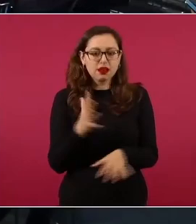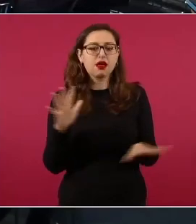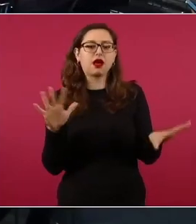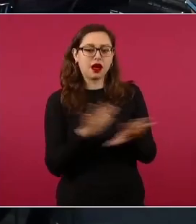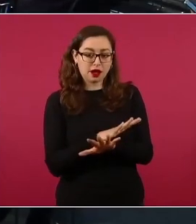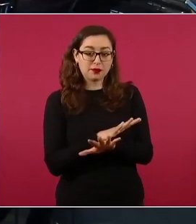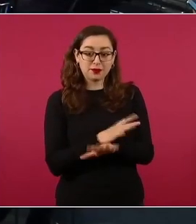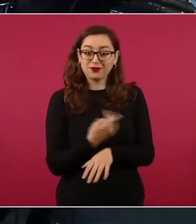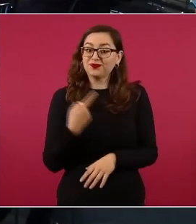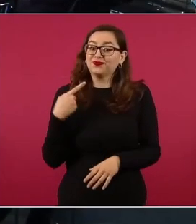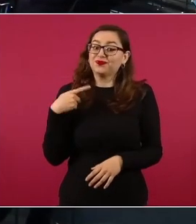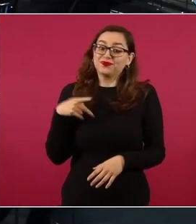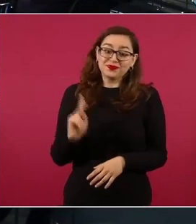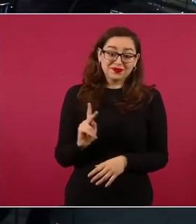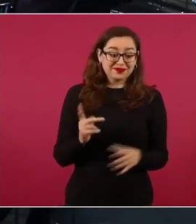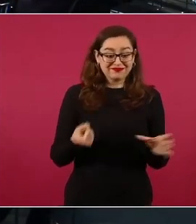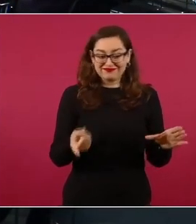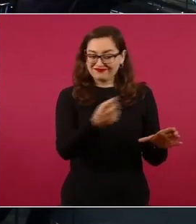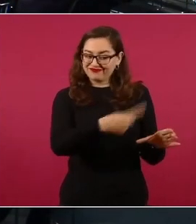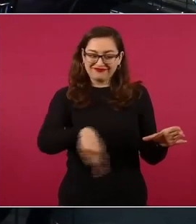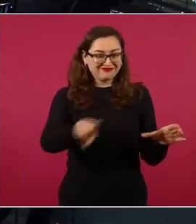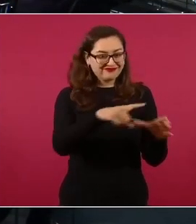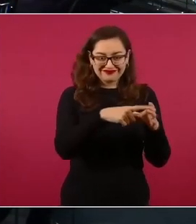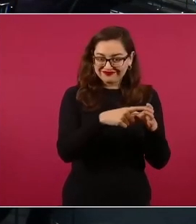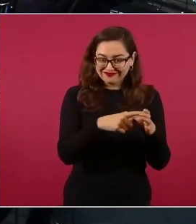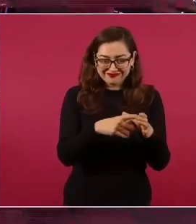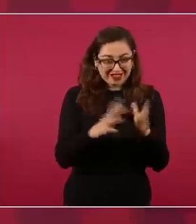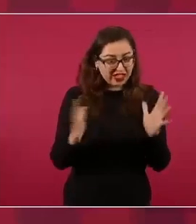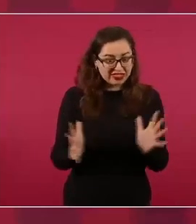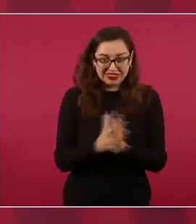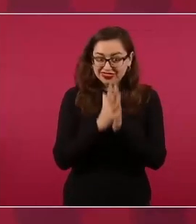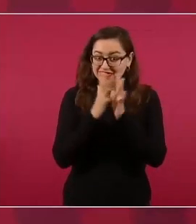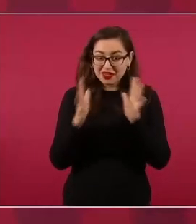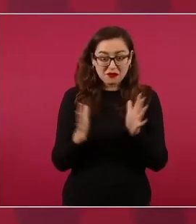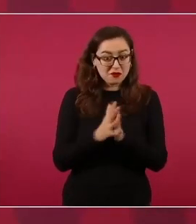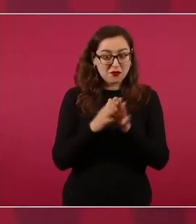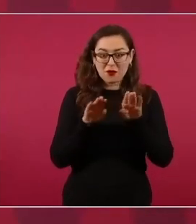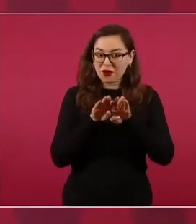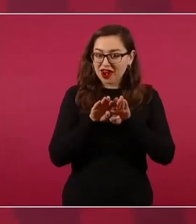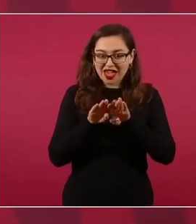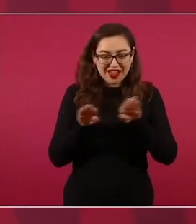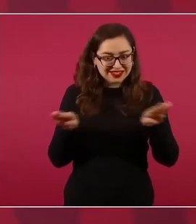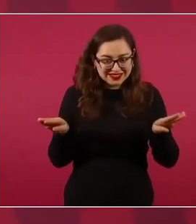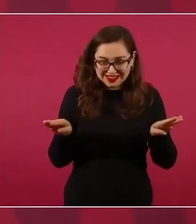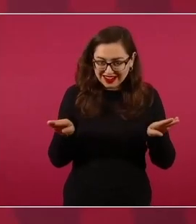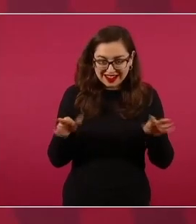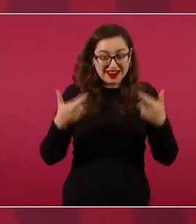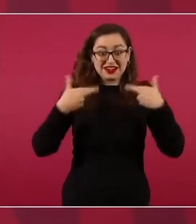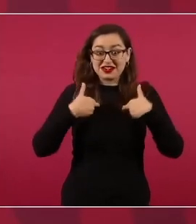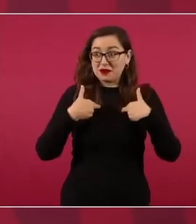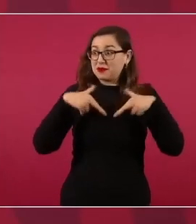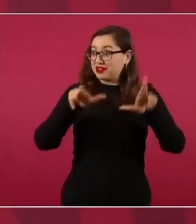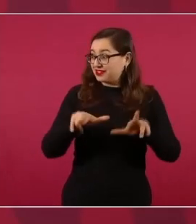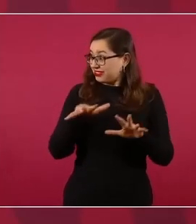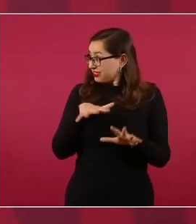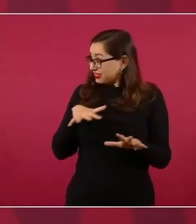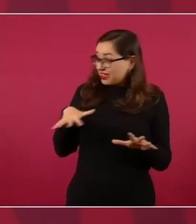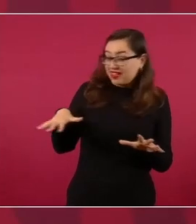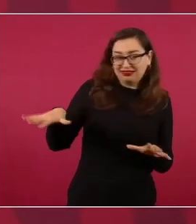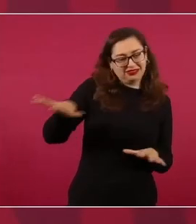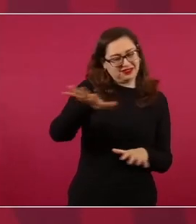no son, en realidad, representantes del pueblo,